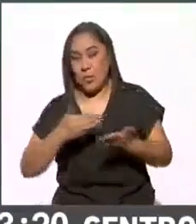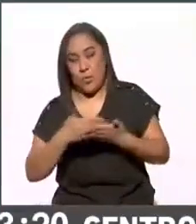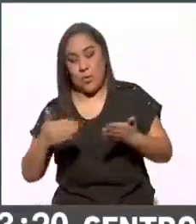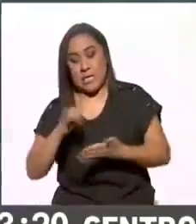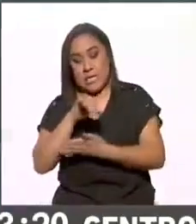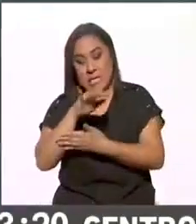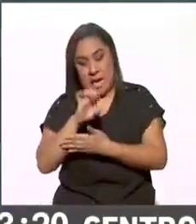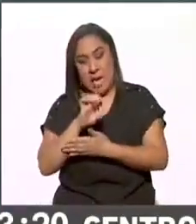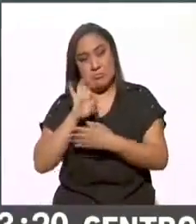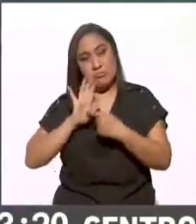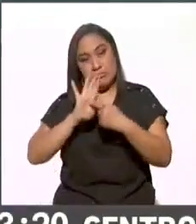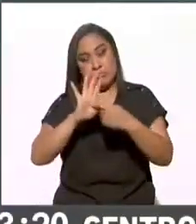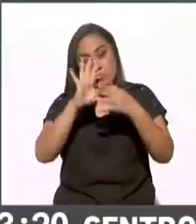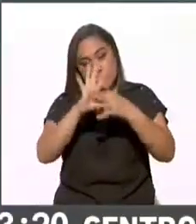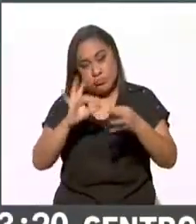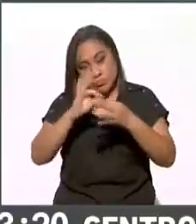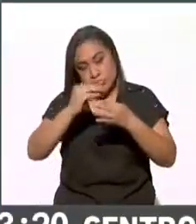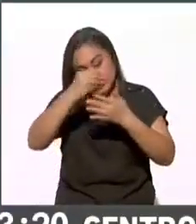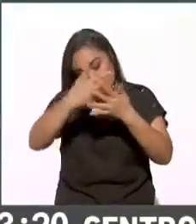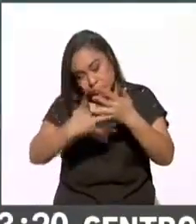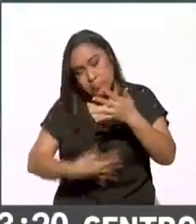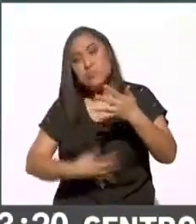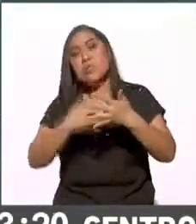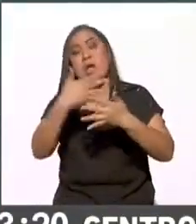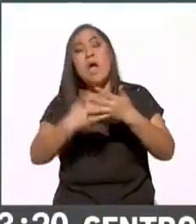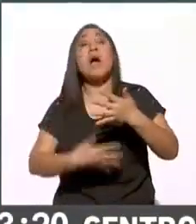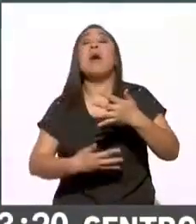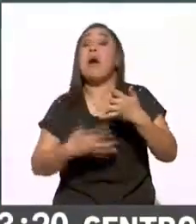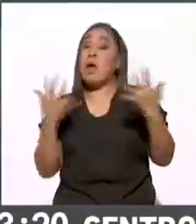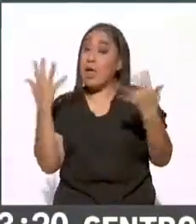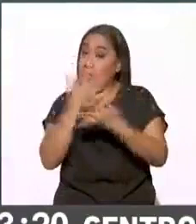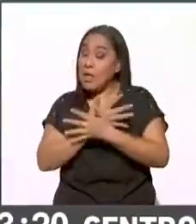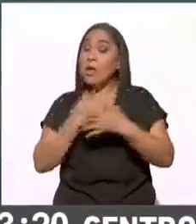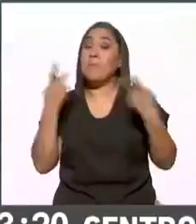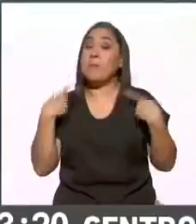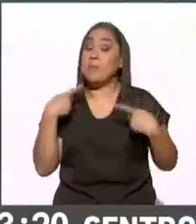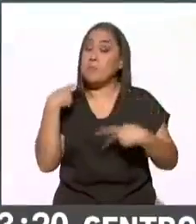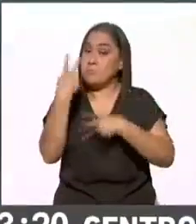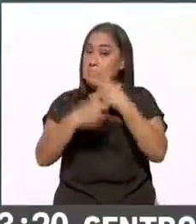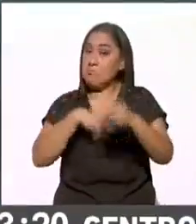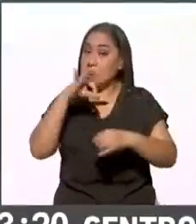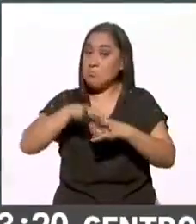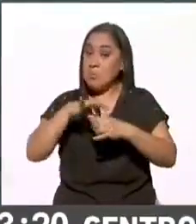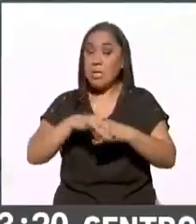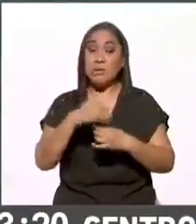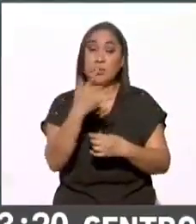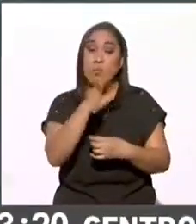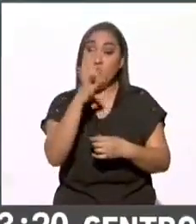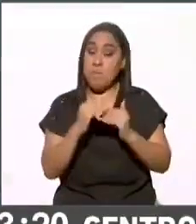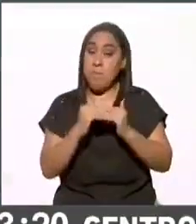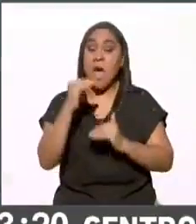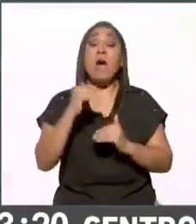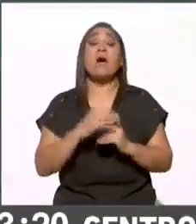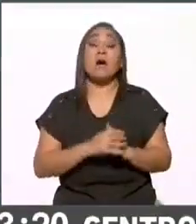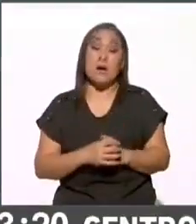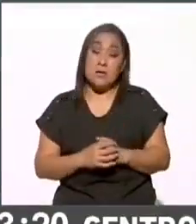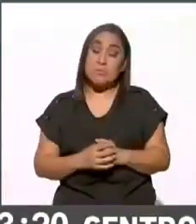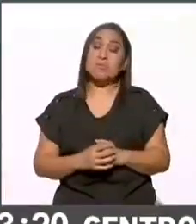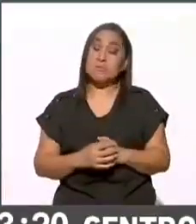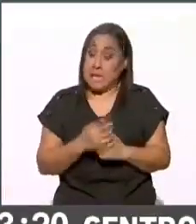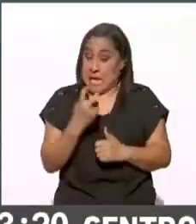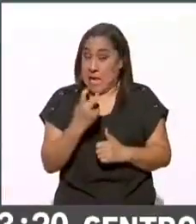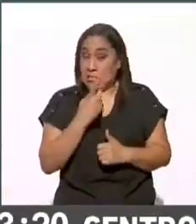INE, estamos hablando de una participación más alta del 50%, esto nos dice que es la